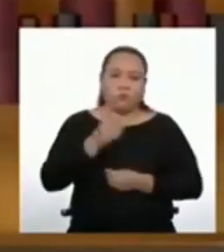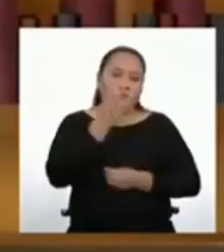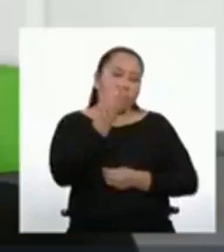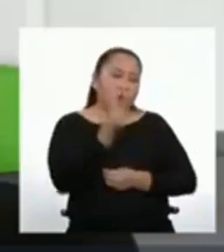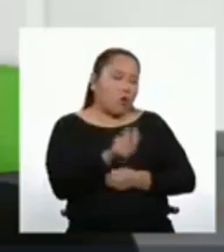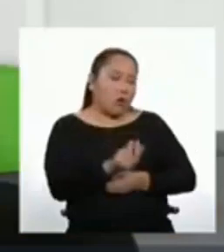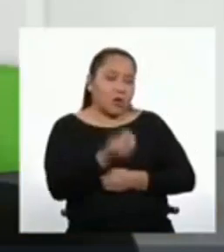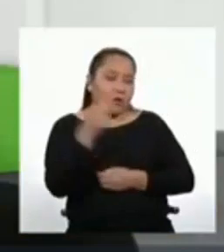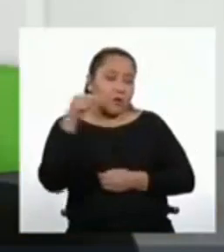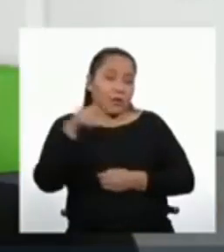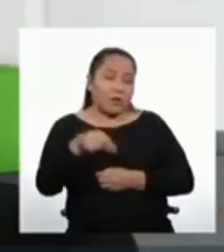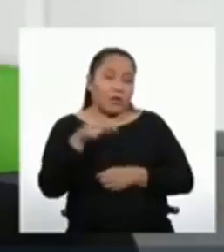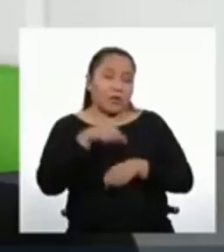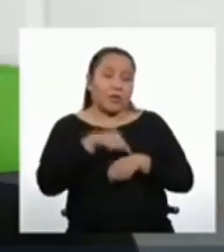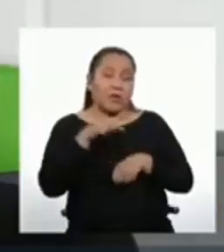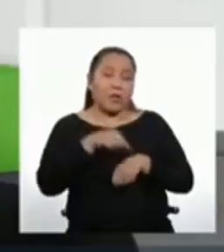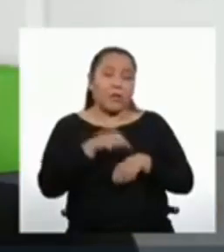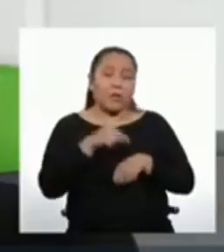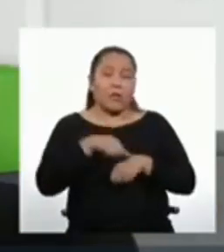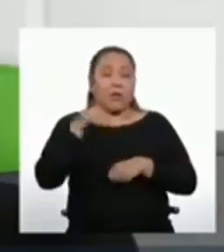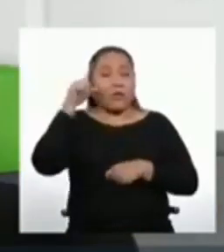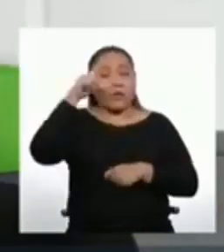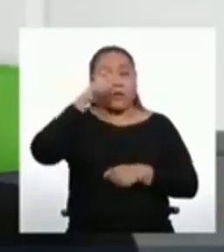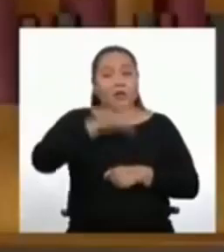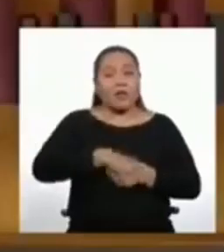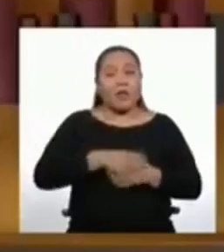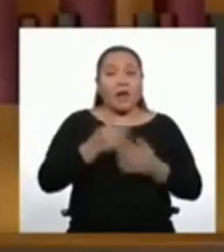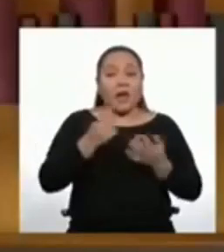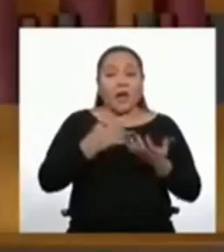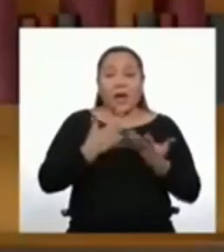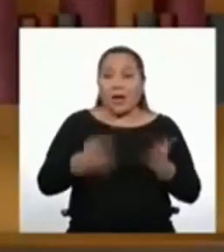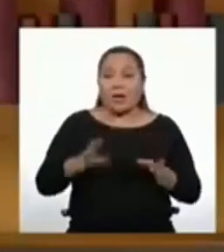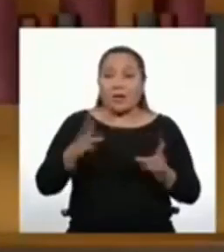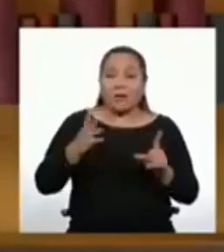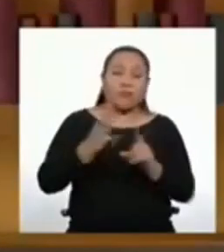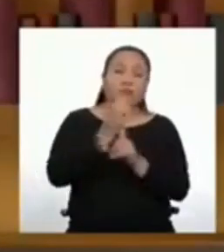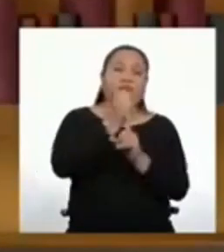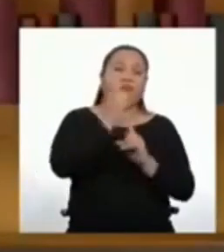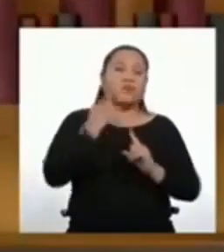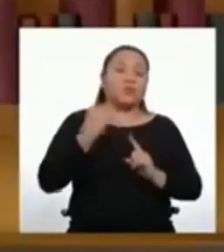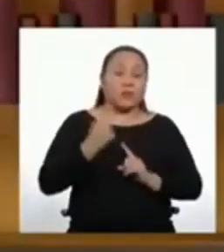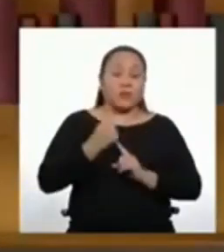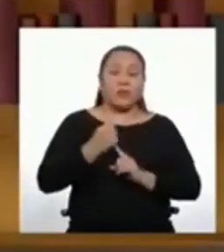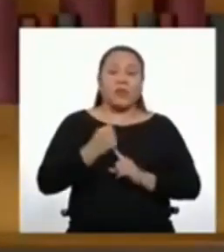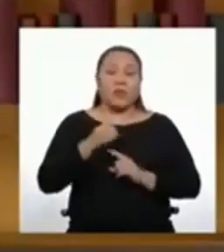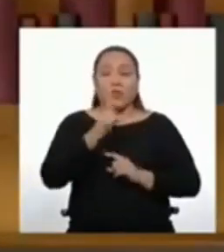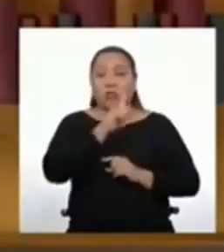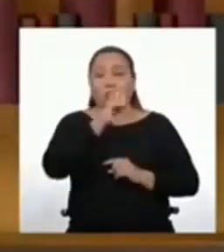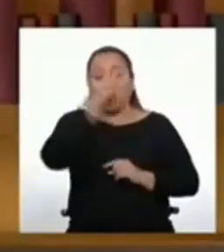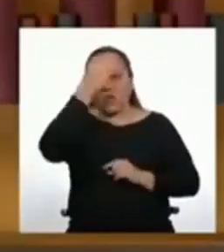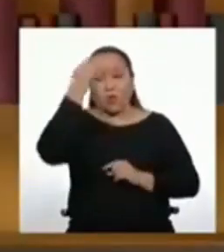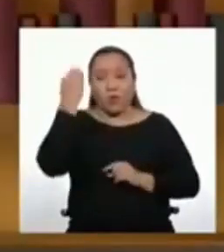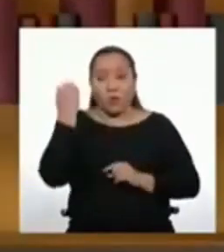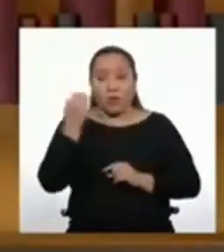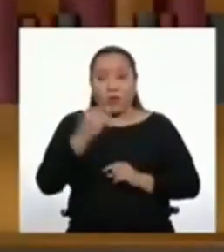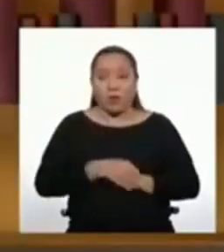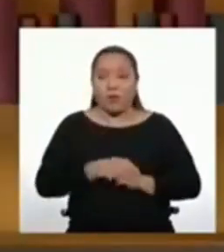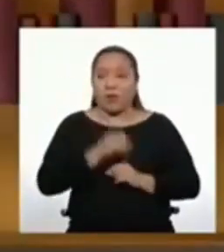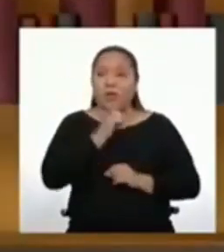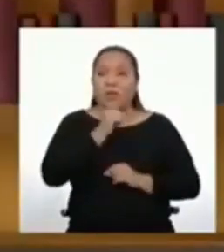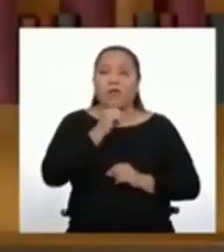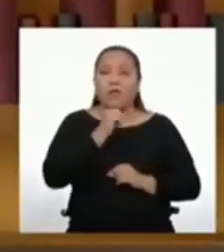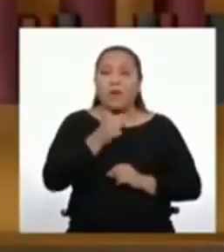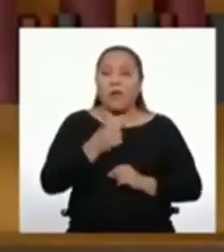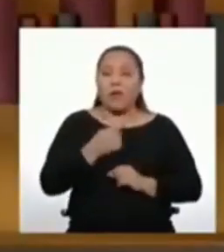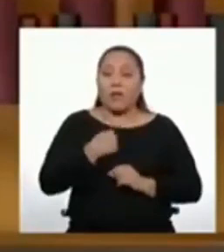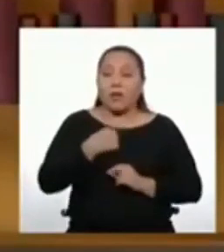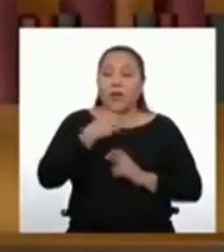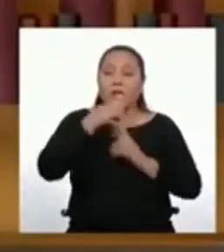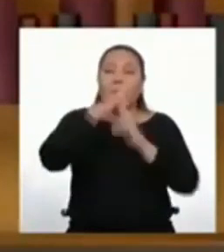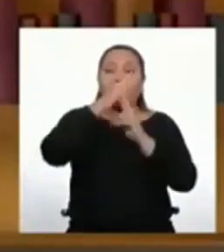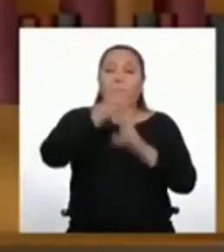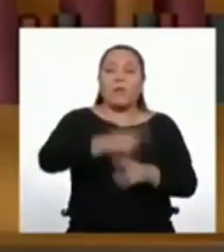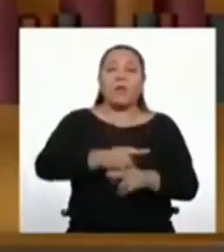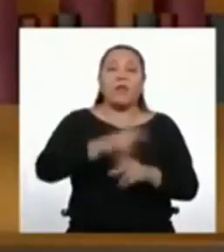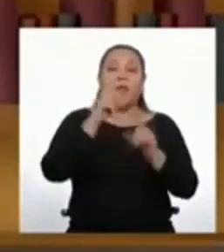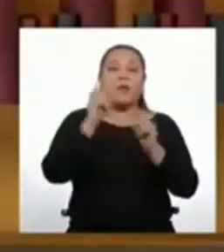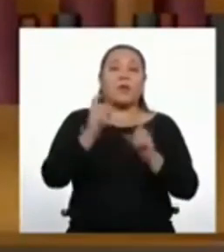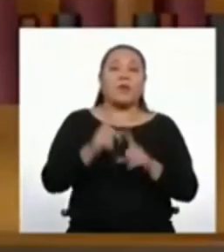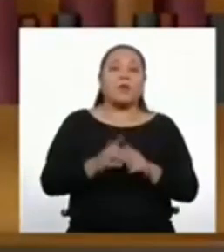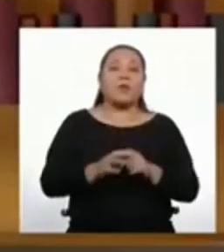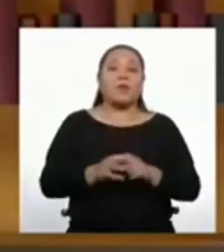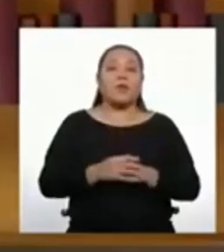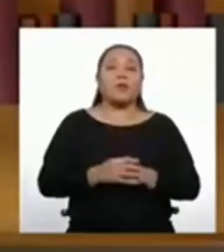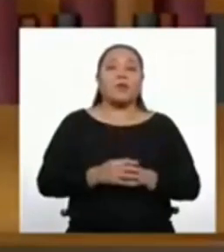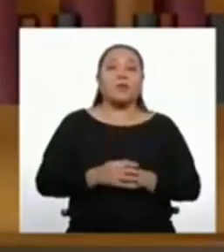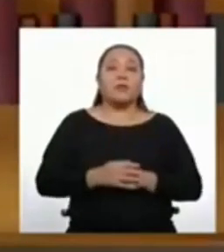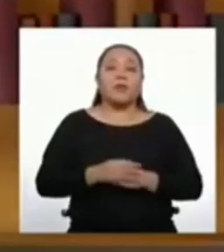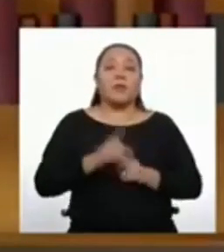vivimos, Yanira. Entonces, lo logramos. No olvides que aún no hemos contestado la pregunta. Han pedido que